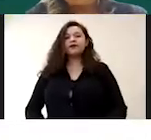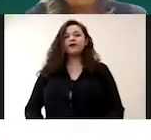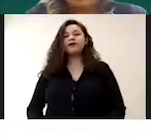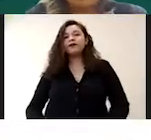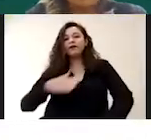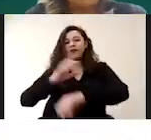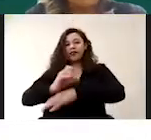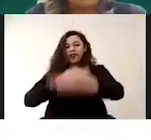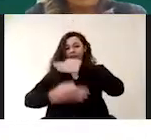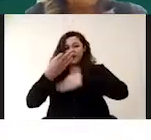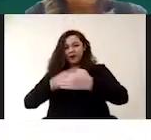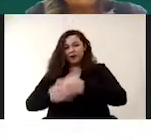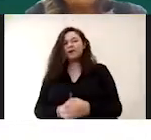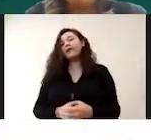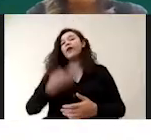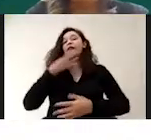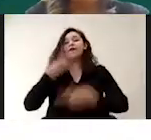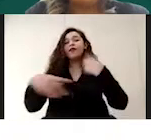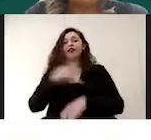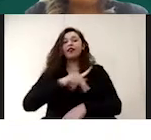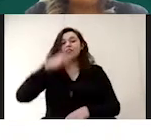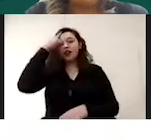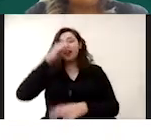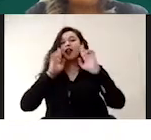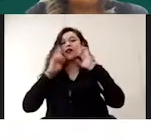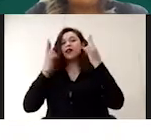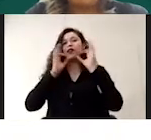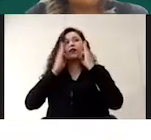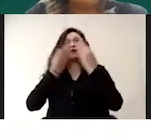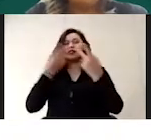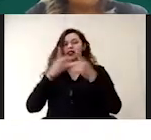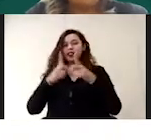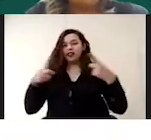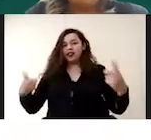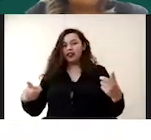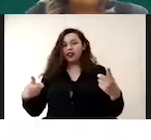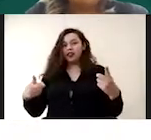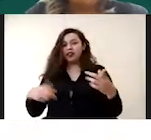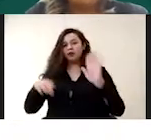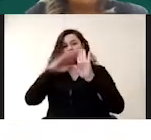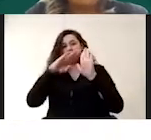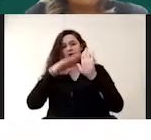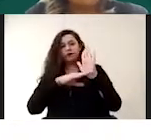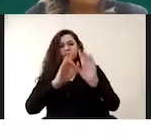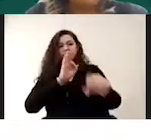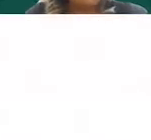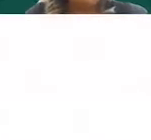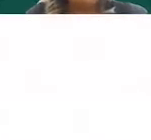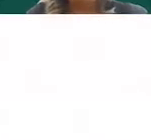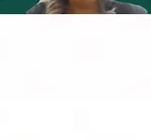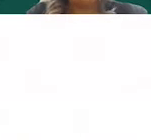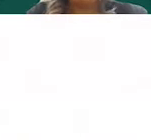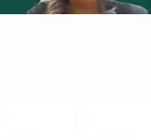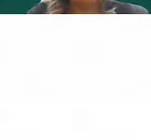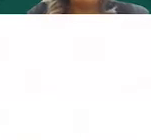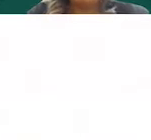Buen día a todas y todos. Bienvenidas y bienvenidos a la sesión de formación y desarrollo, medidas de protección a la salud que